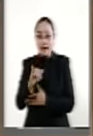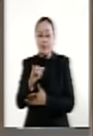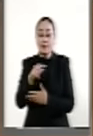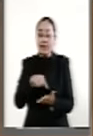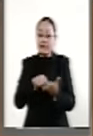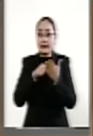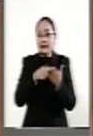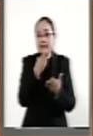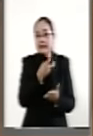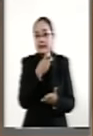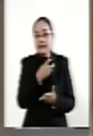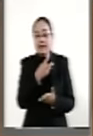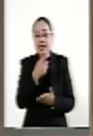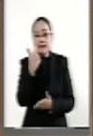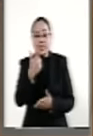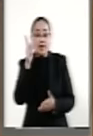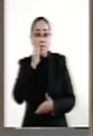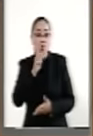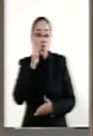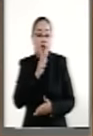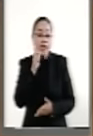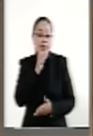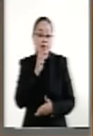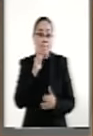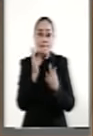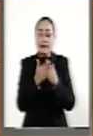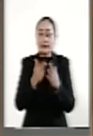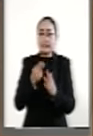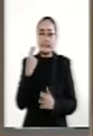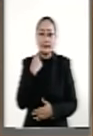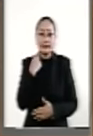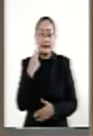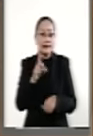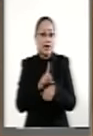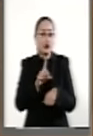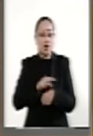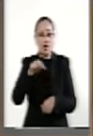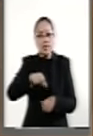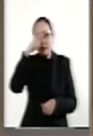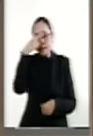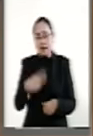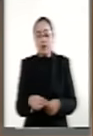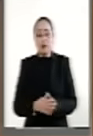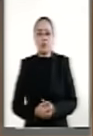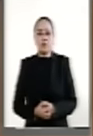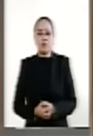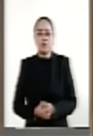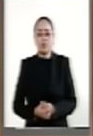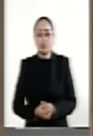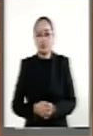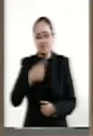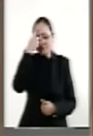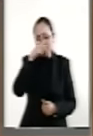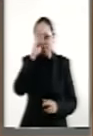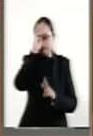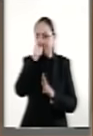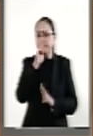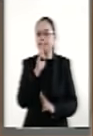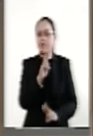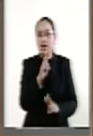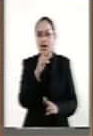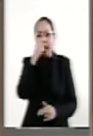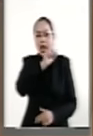mujeres son asesinadas diario en México. El mejor homenaje que podríamos